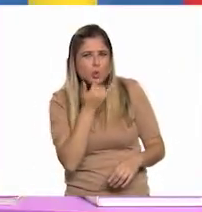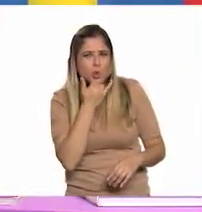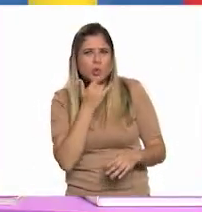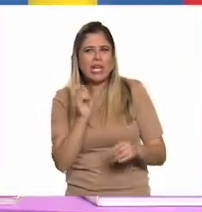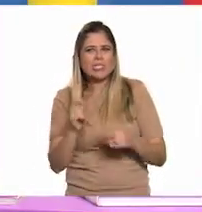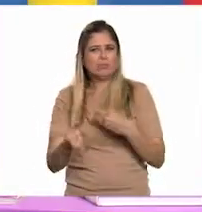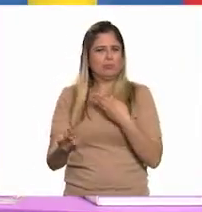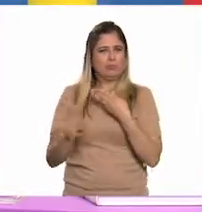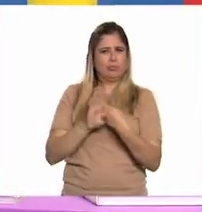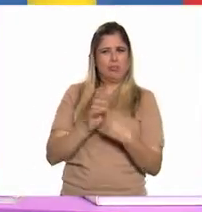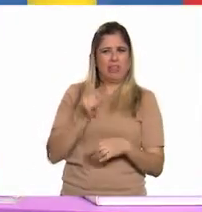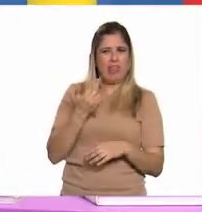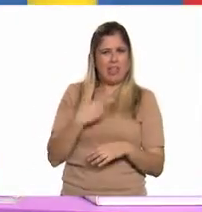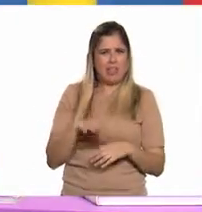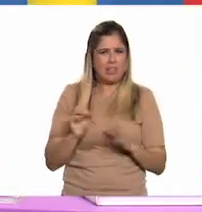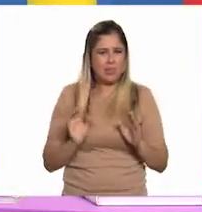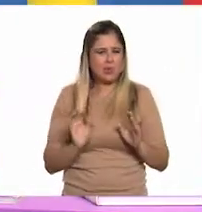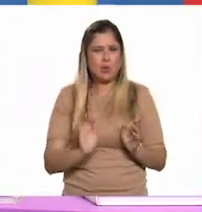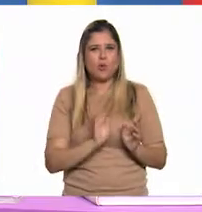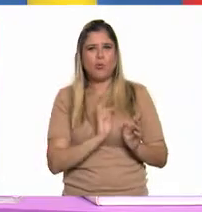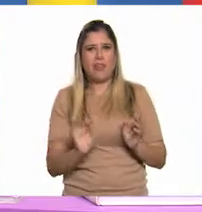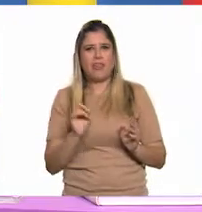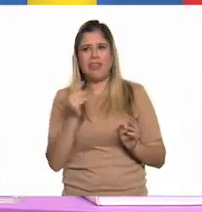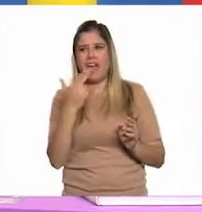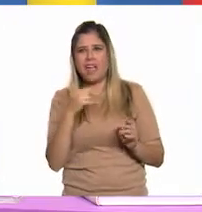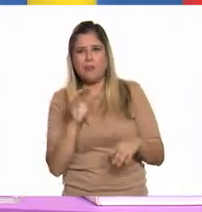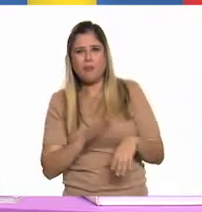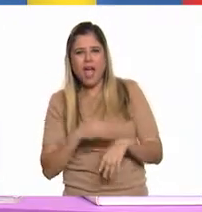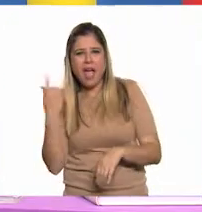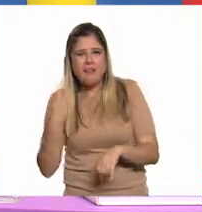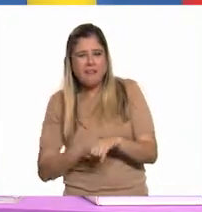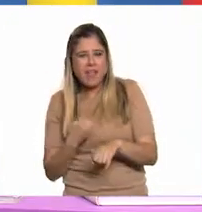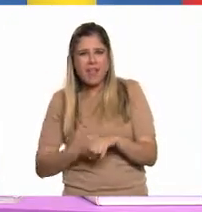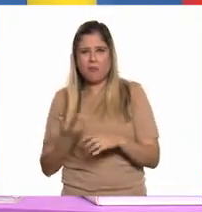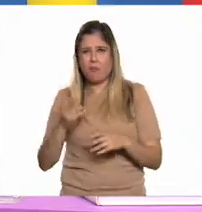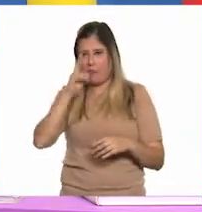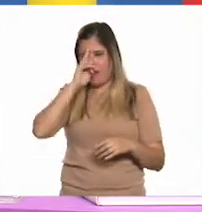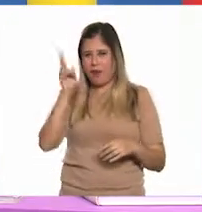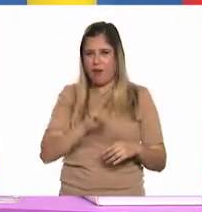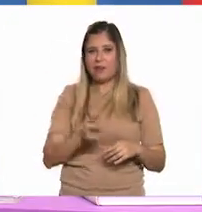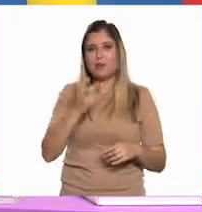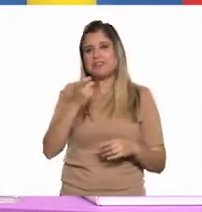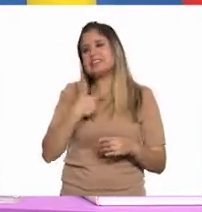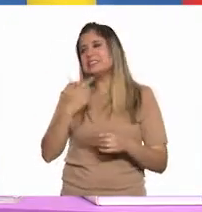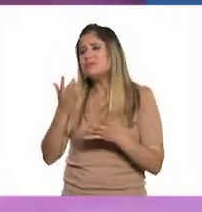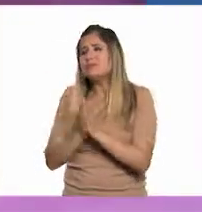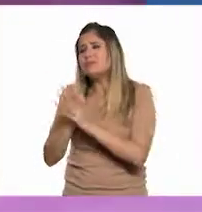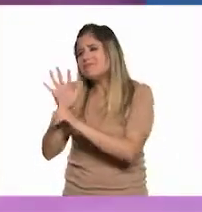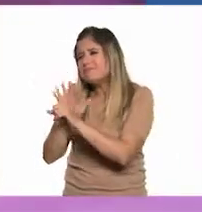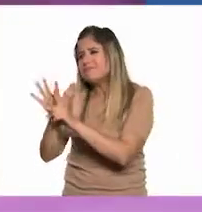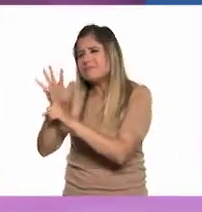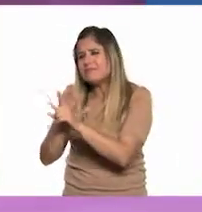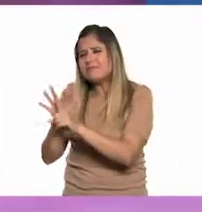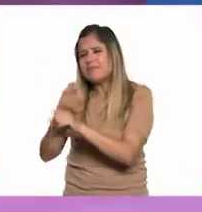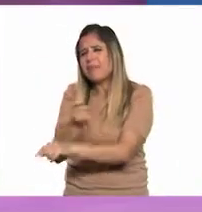tendrán las personas, que nos van a hacer más daño que la enfermedad y, bueno, me costó trabajo convencerlos. Bueno, mi abuelito